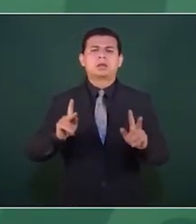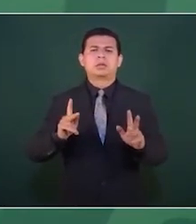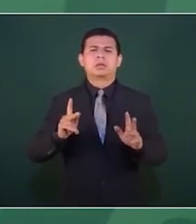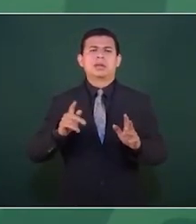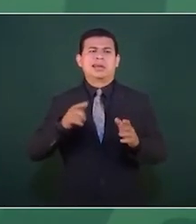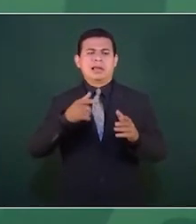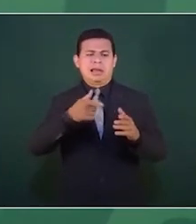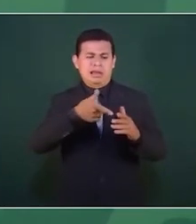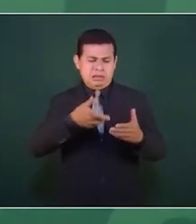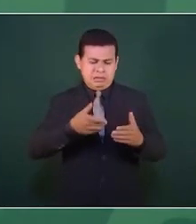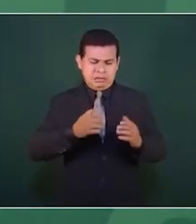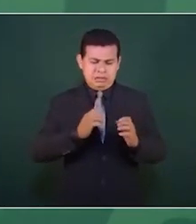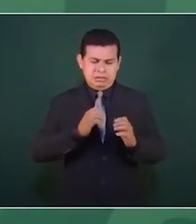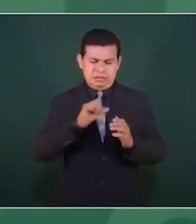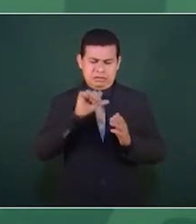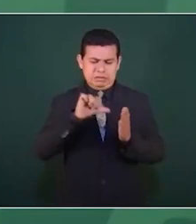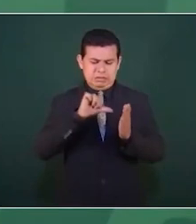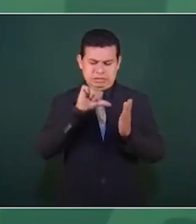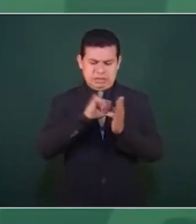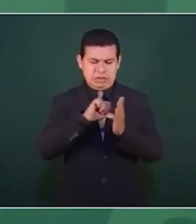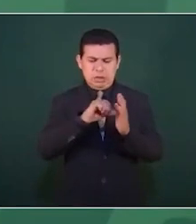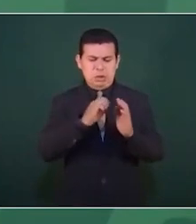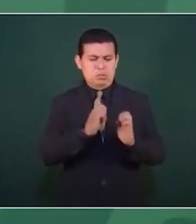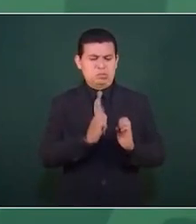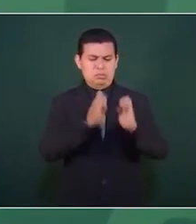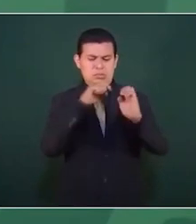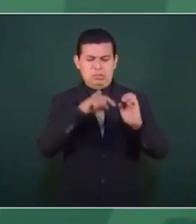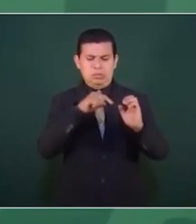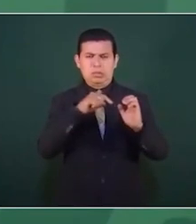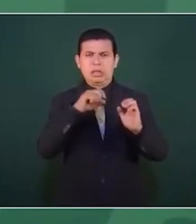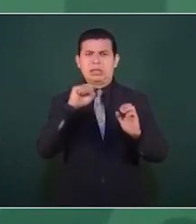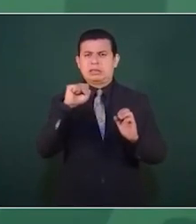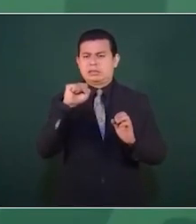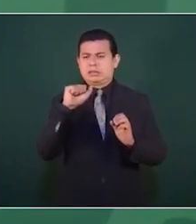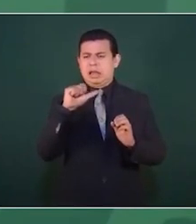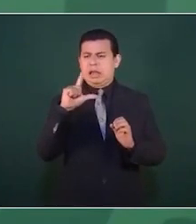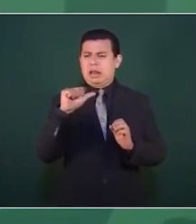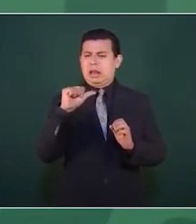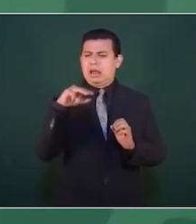una calle principal de Salamanca.